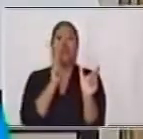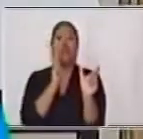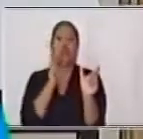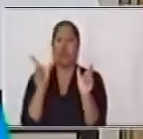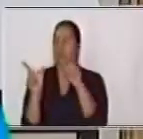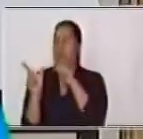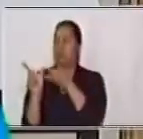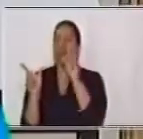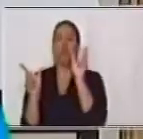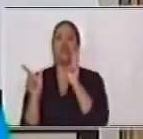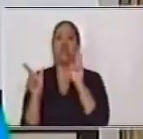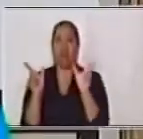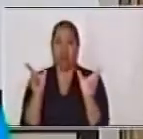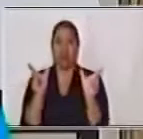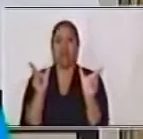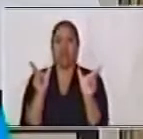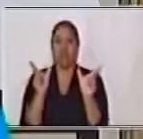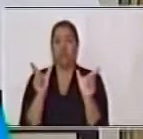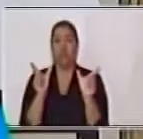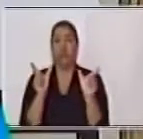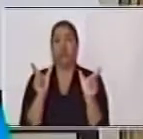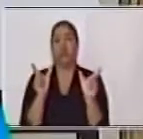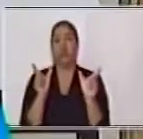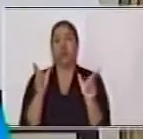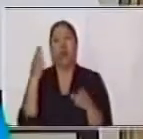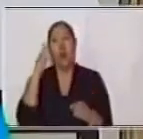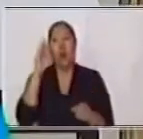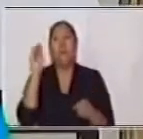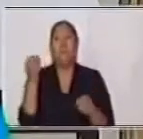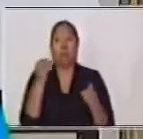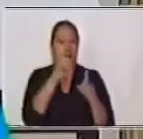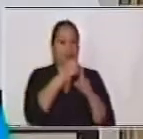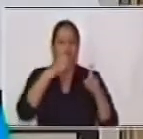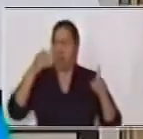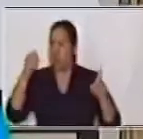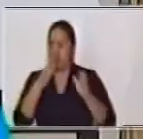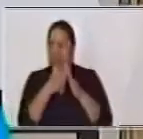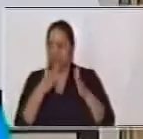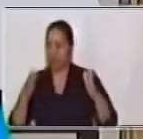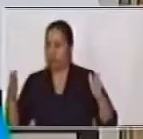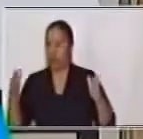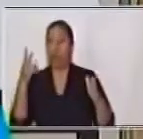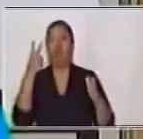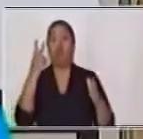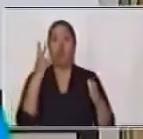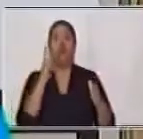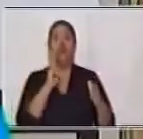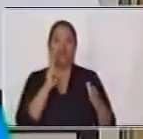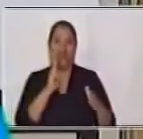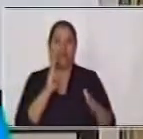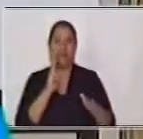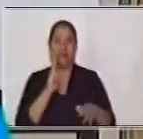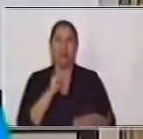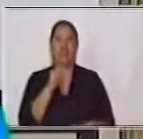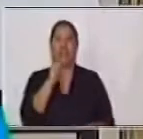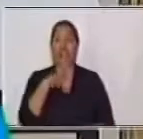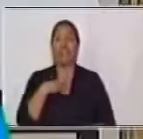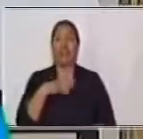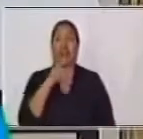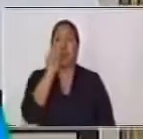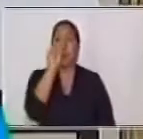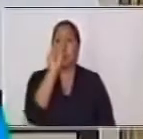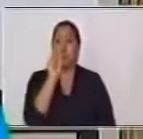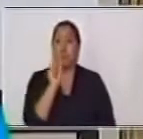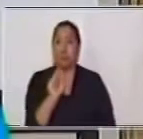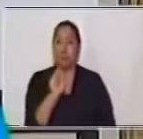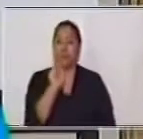oración compuesta porque tiene más de un verbo. Y los dos puntos me están dando una explicación de lo que yo estoy